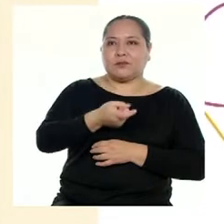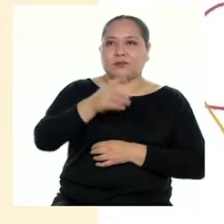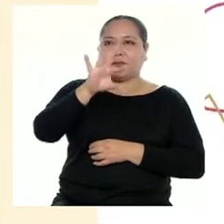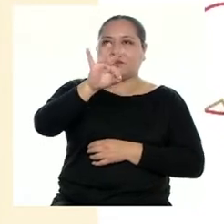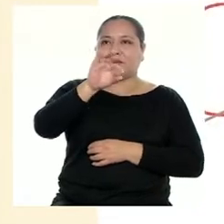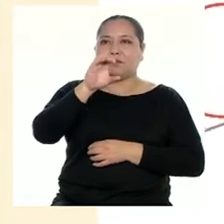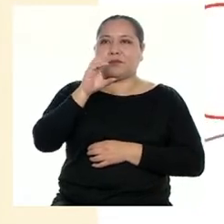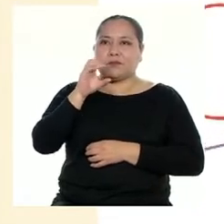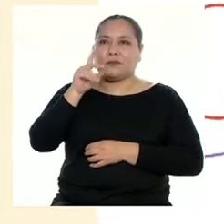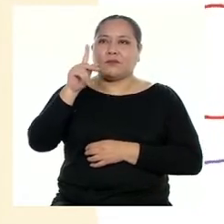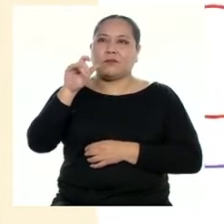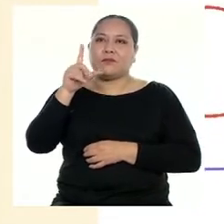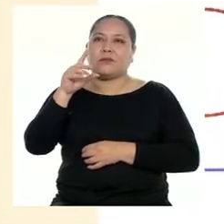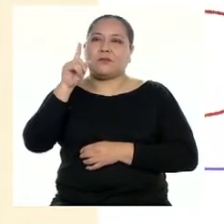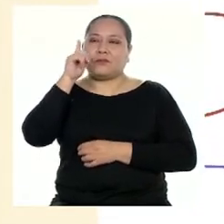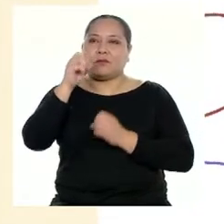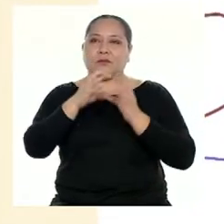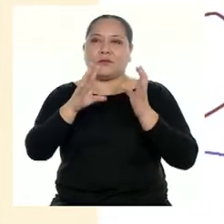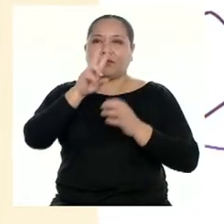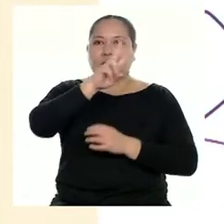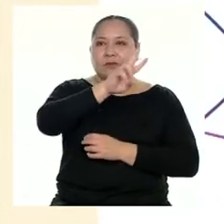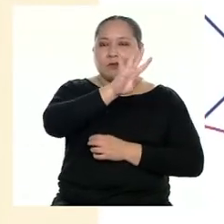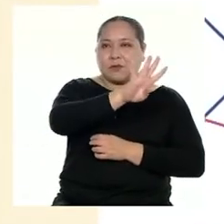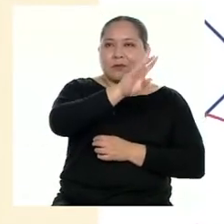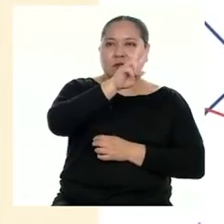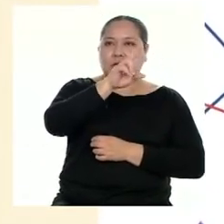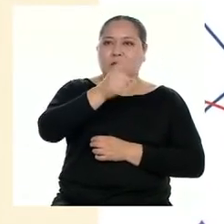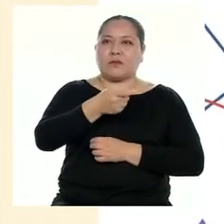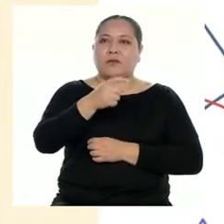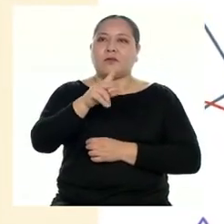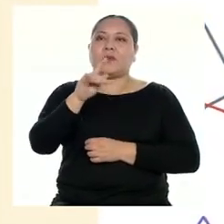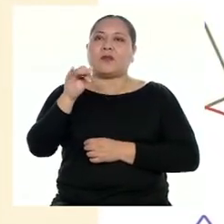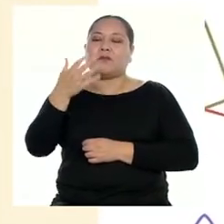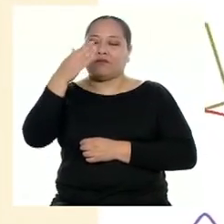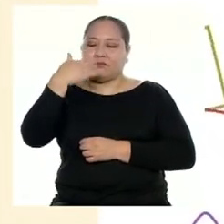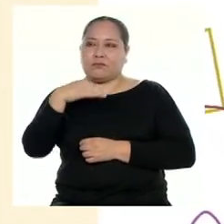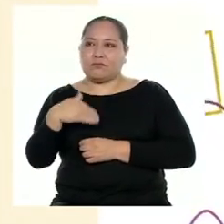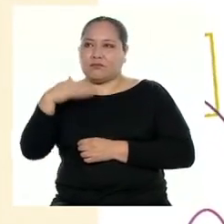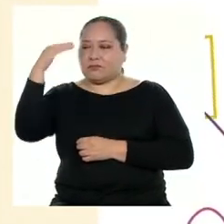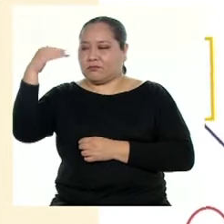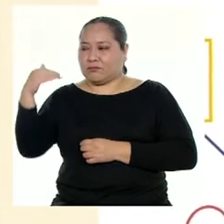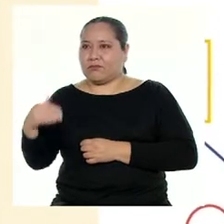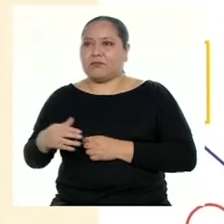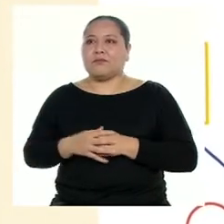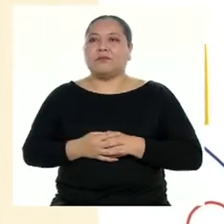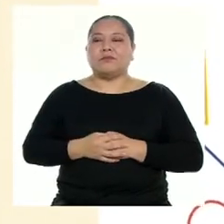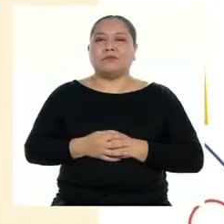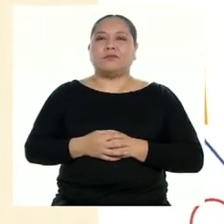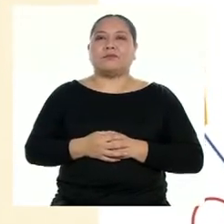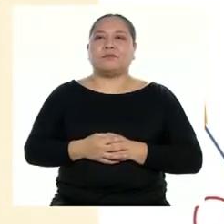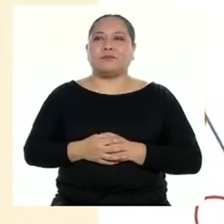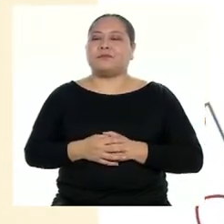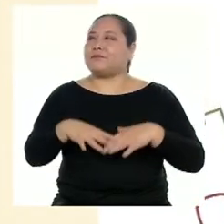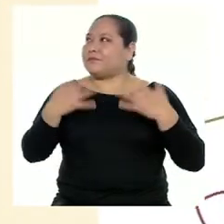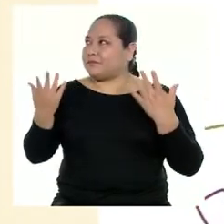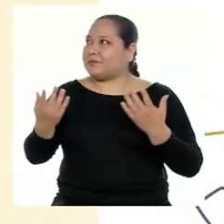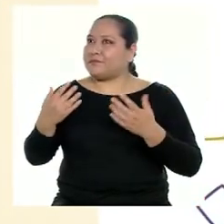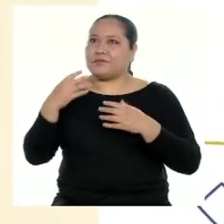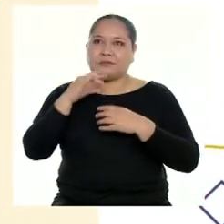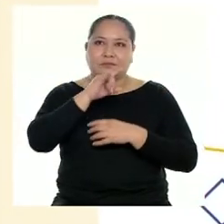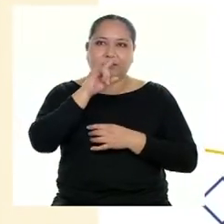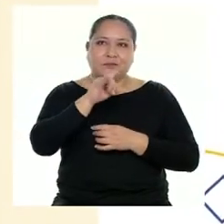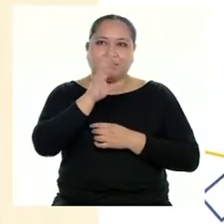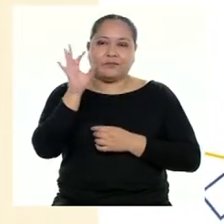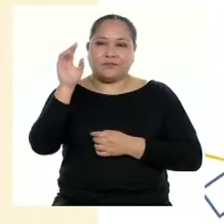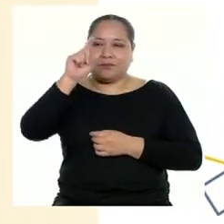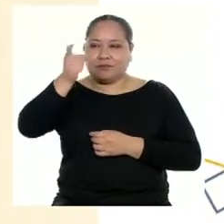kilogramos por día, 42,000 kilogramos por día y así sucesivamente. Entonces, procedemos